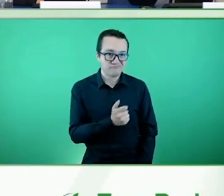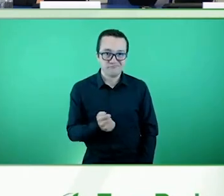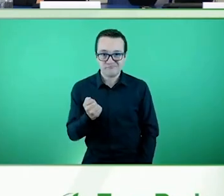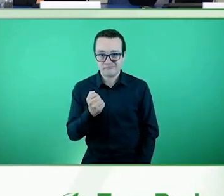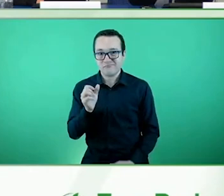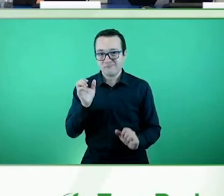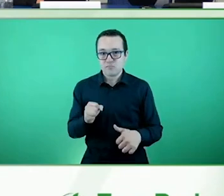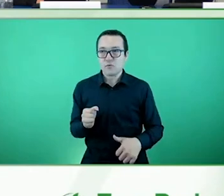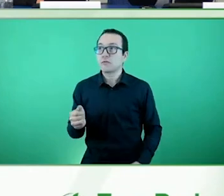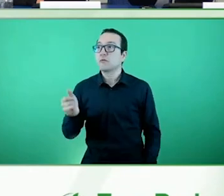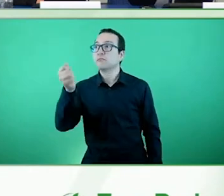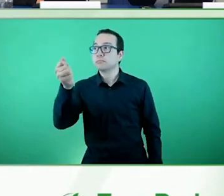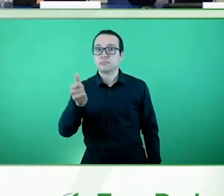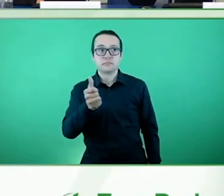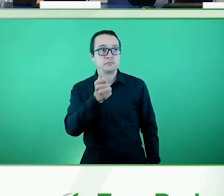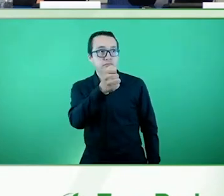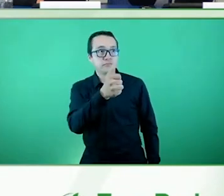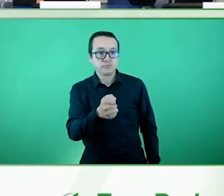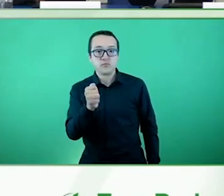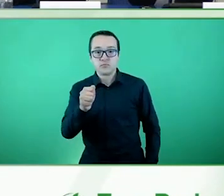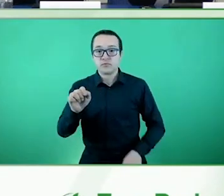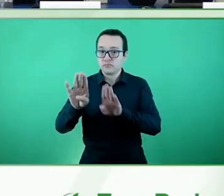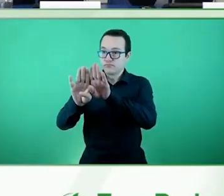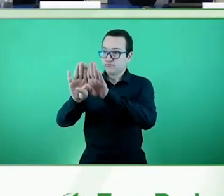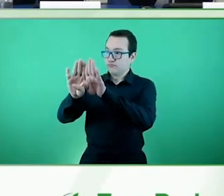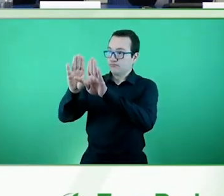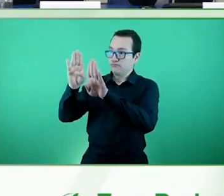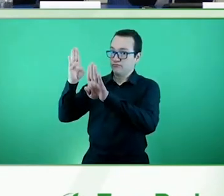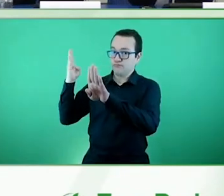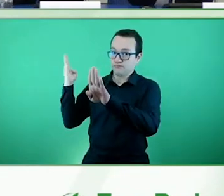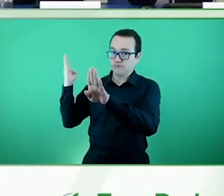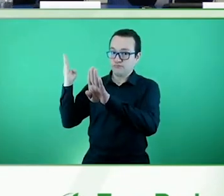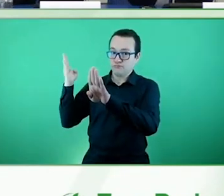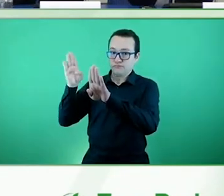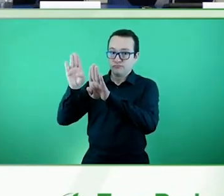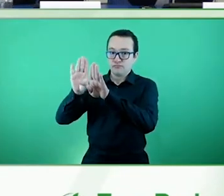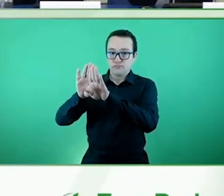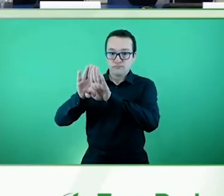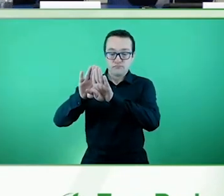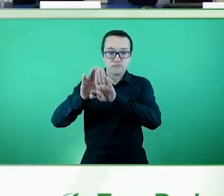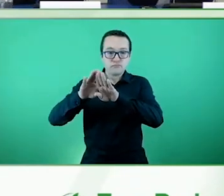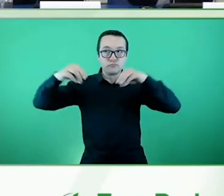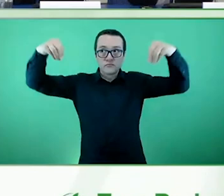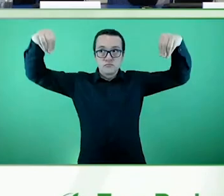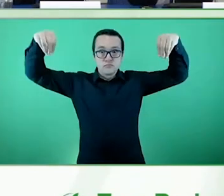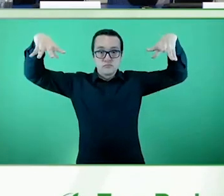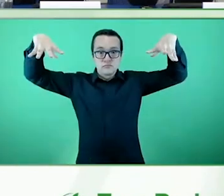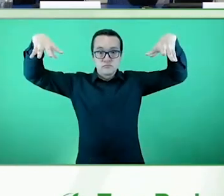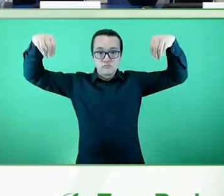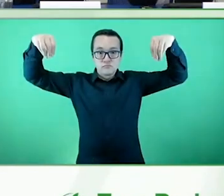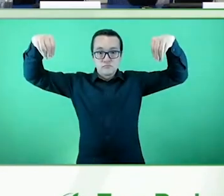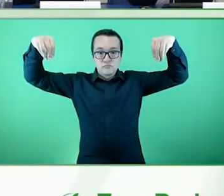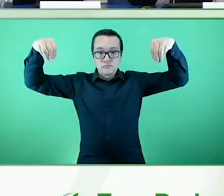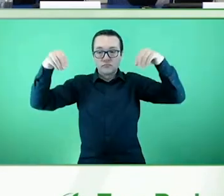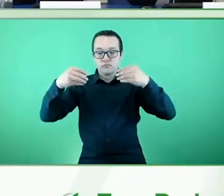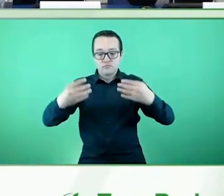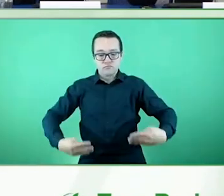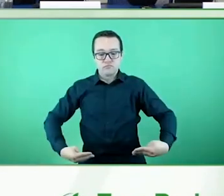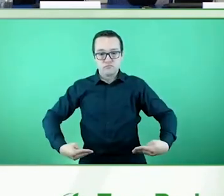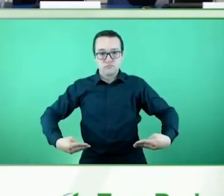abrir la puerta, abrir y cerrar las luces de todo el apartamento, subir y bajar persianas, cortinas,